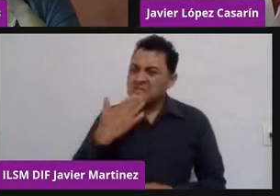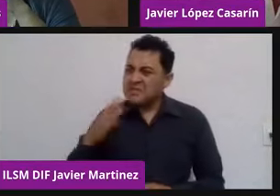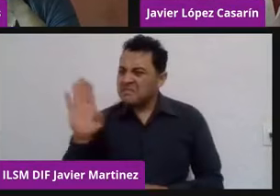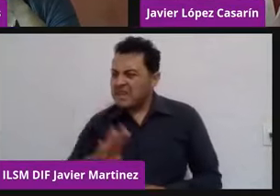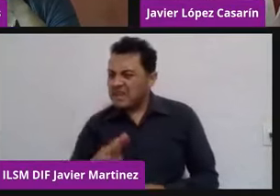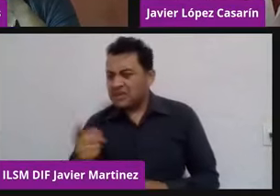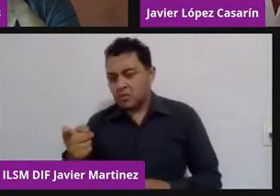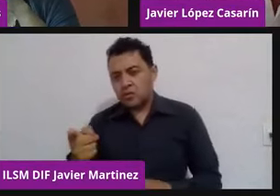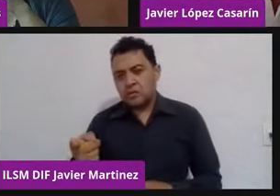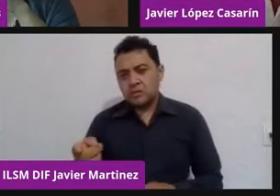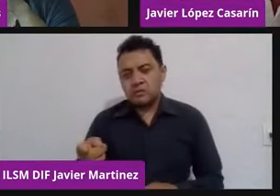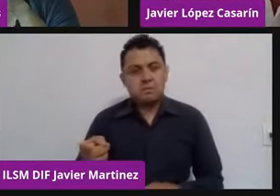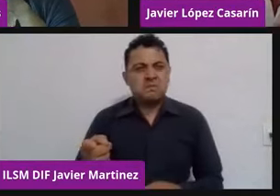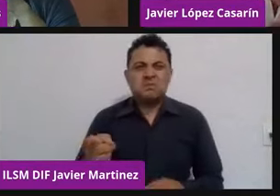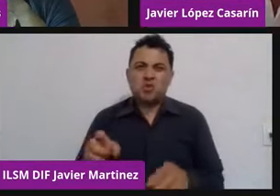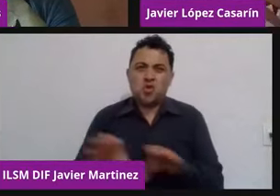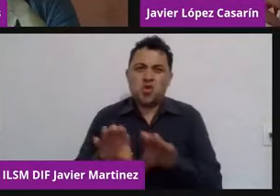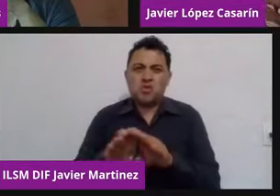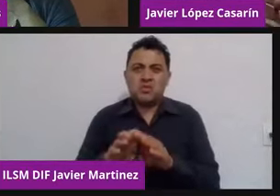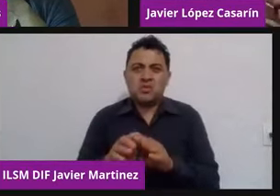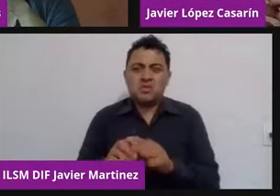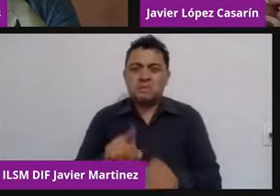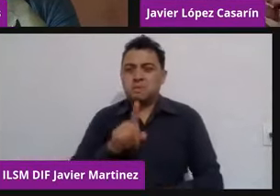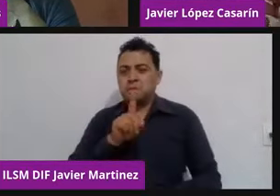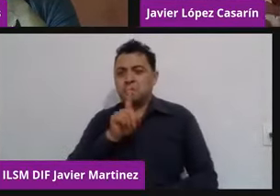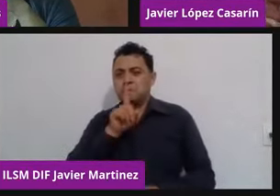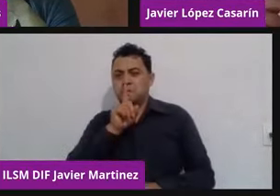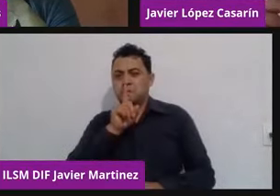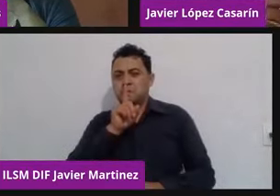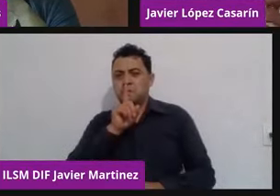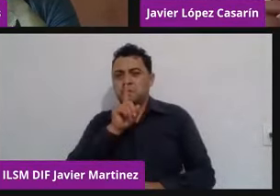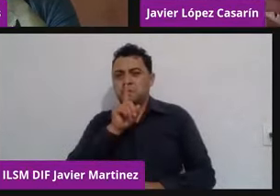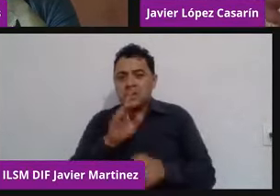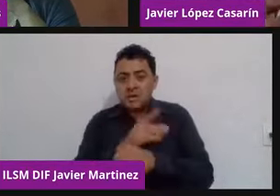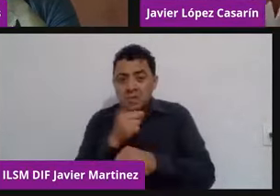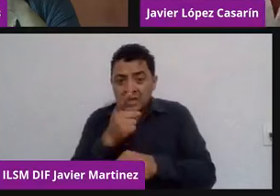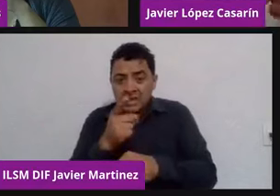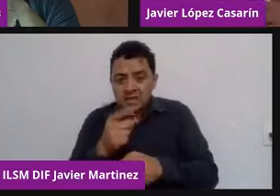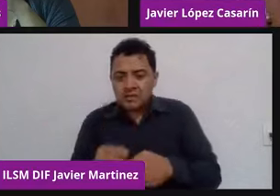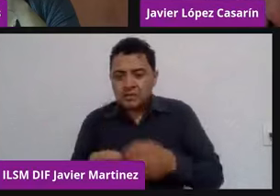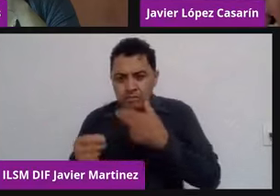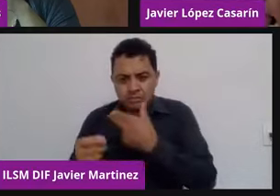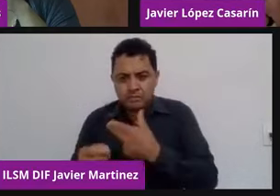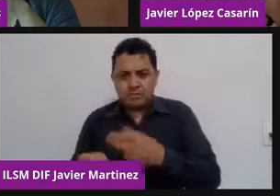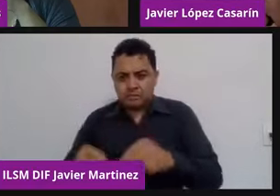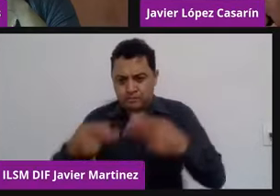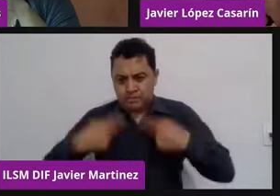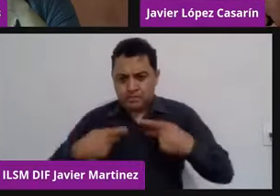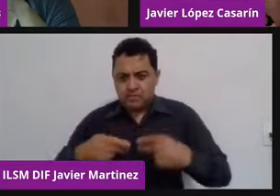pues estabas encasillado primero a las políticas de aquel que ofertaba el servicio producto